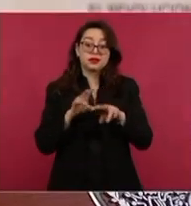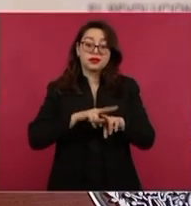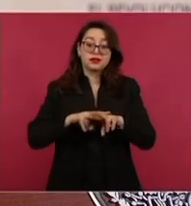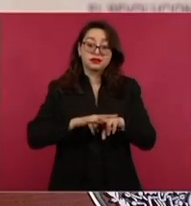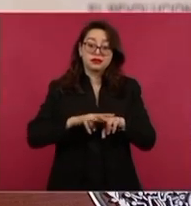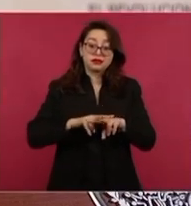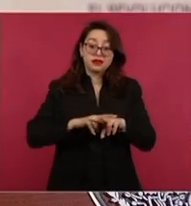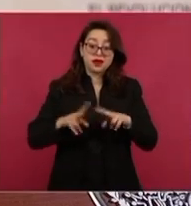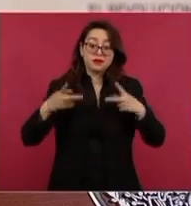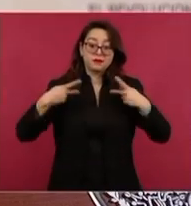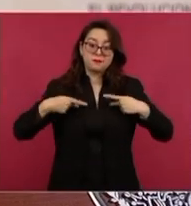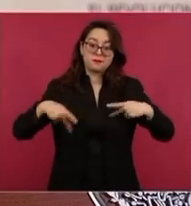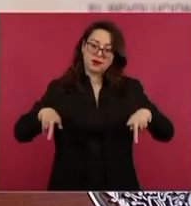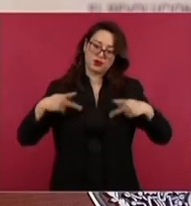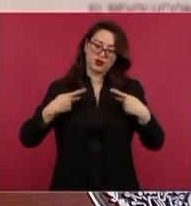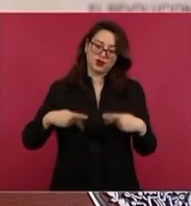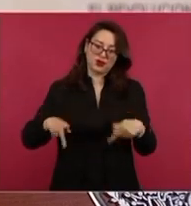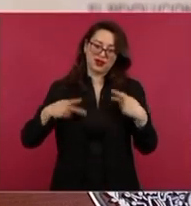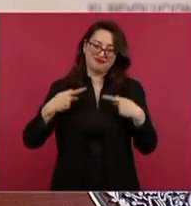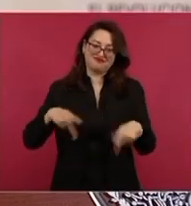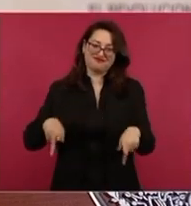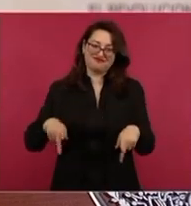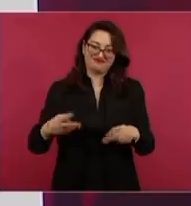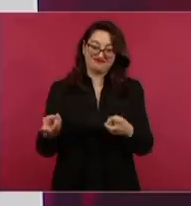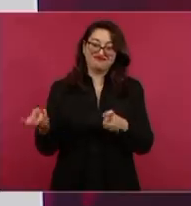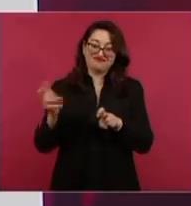los horarios para trenes de pasajeros.